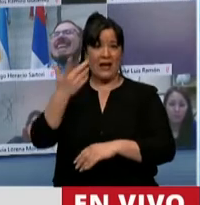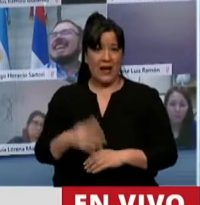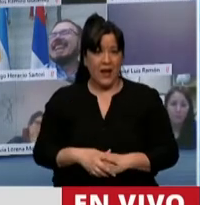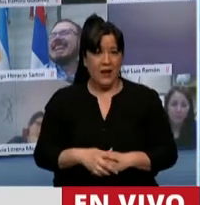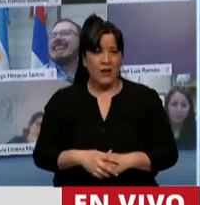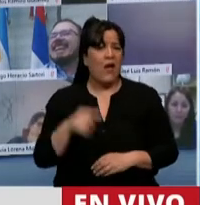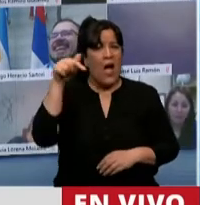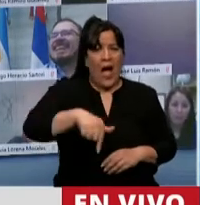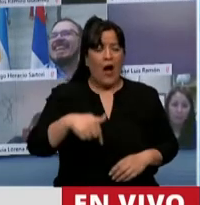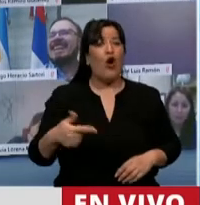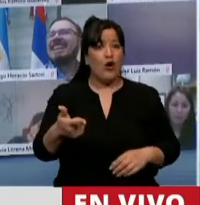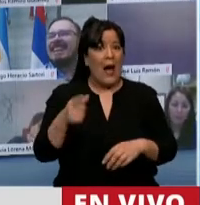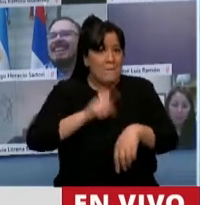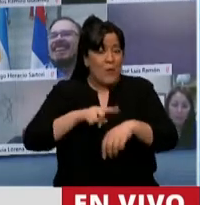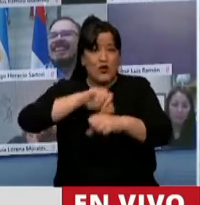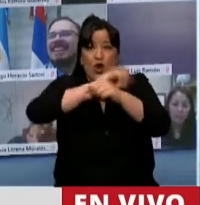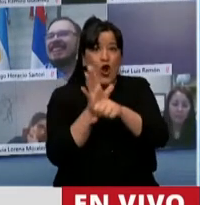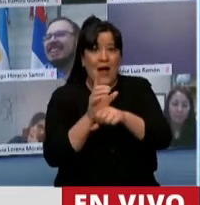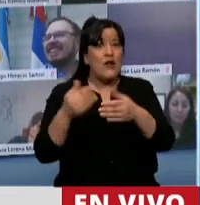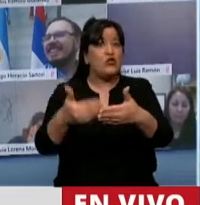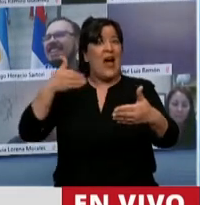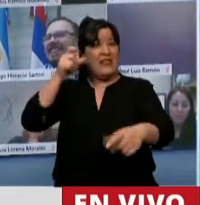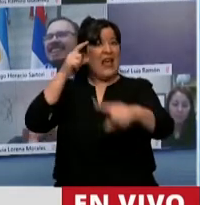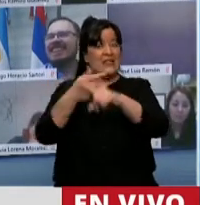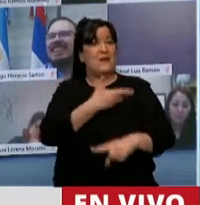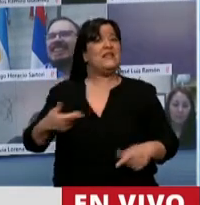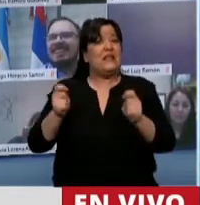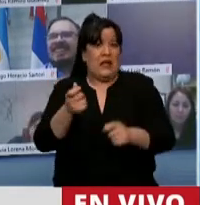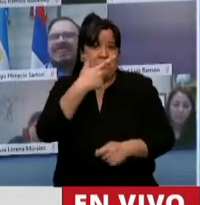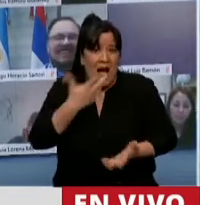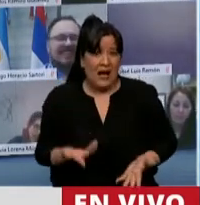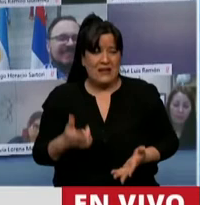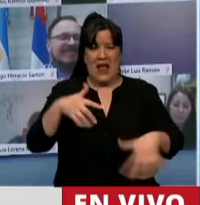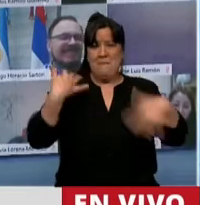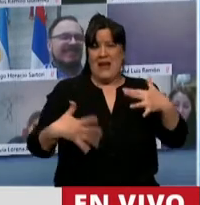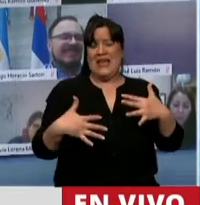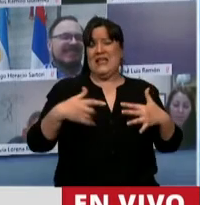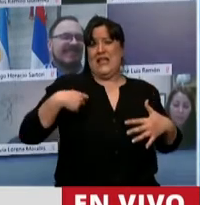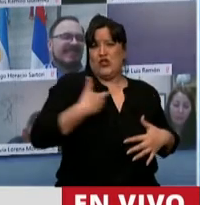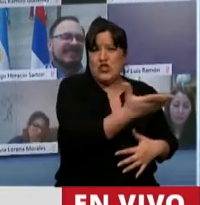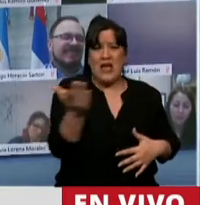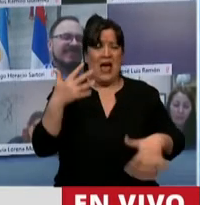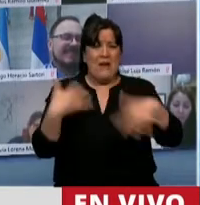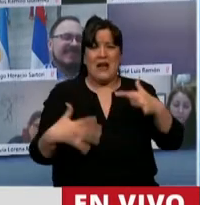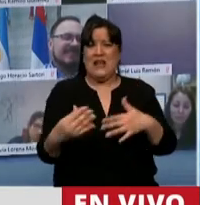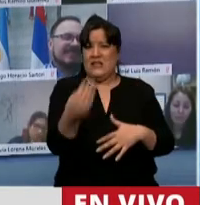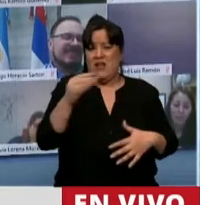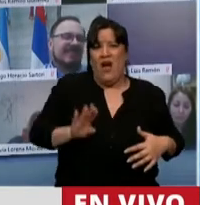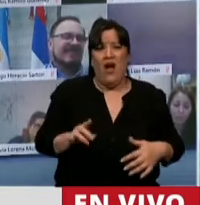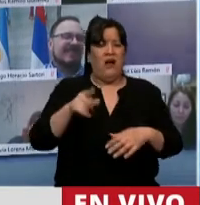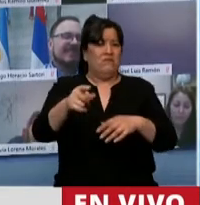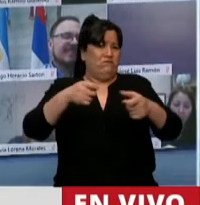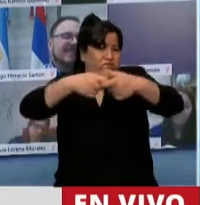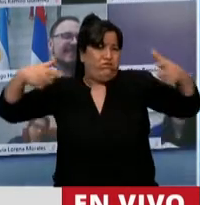Llegó a la Argentina post-Macri. Emergencia alimentaria, emergencia social, emergencia económica, dos dígitos de desocupación,